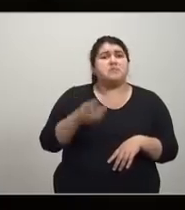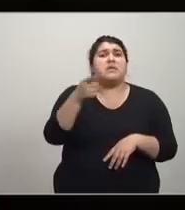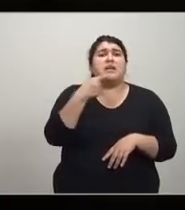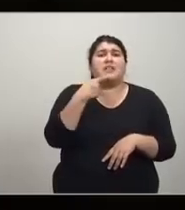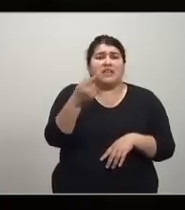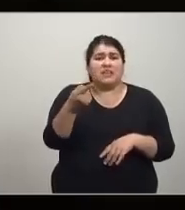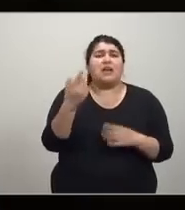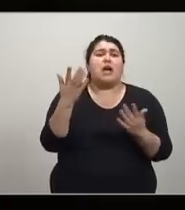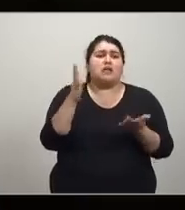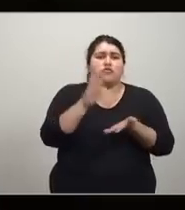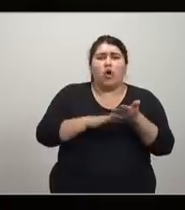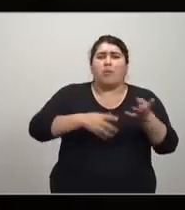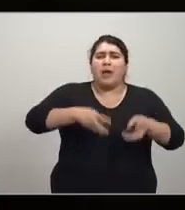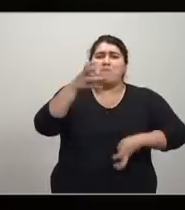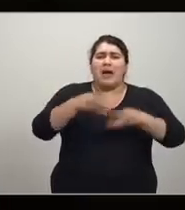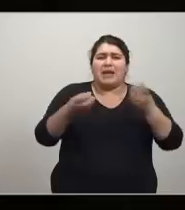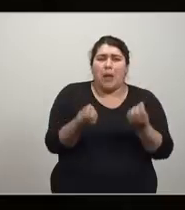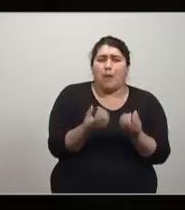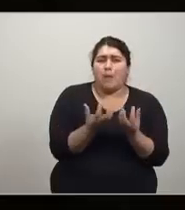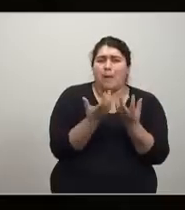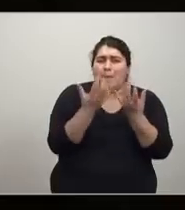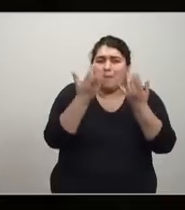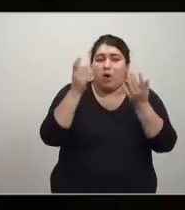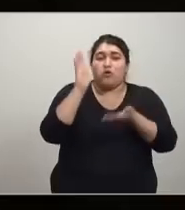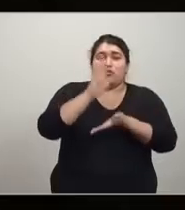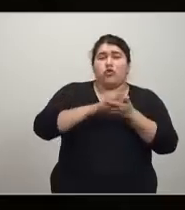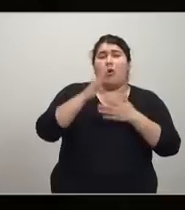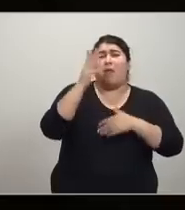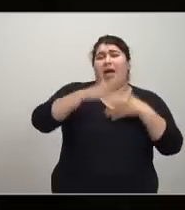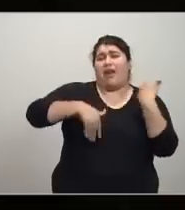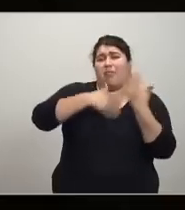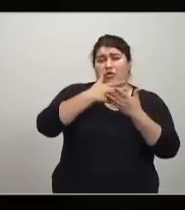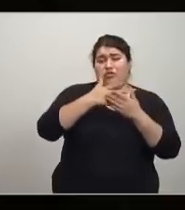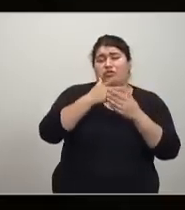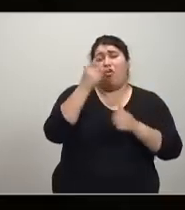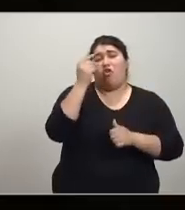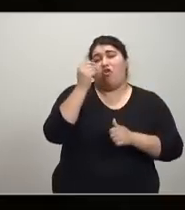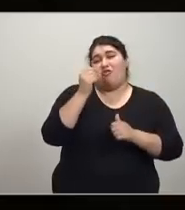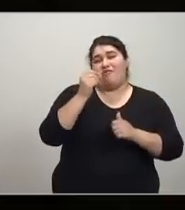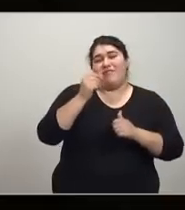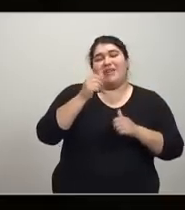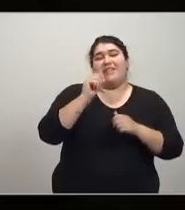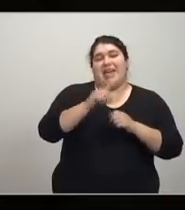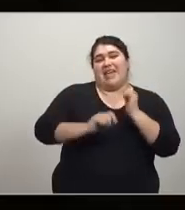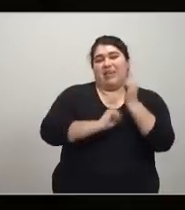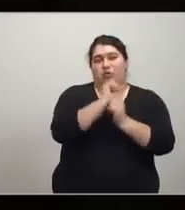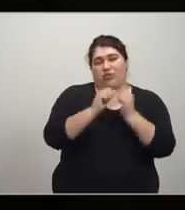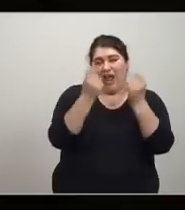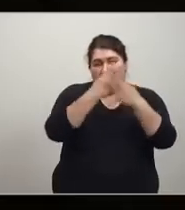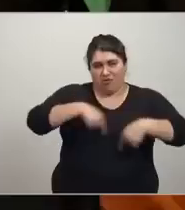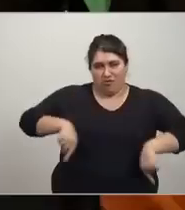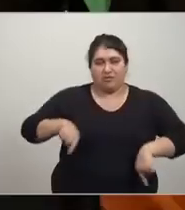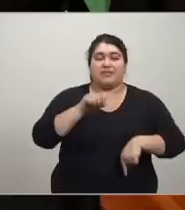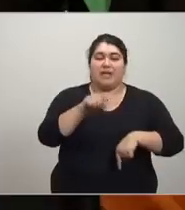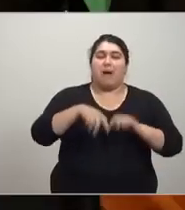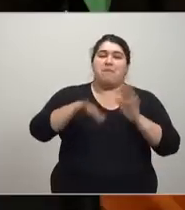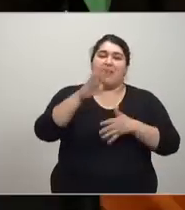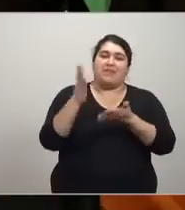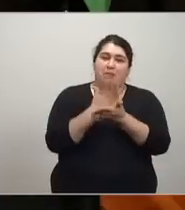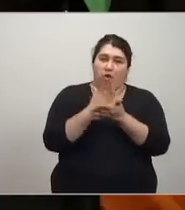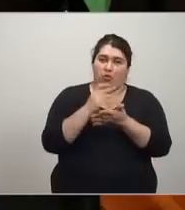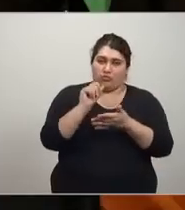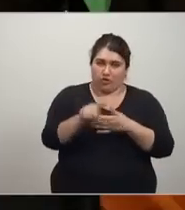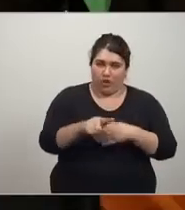patentaba su máquina de vapor que iba a dar inicio a la revolución industrial y cambiar todos los modos de producción y las relaciones de producción